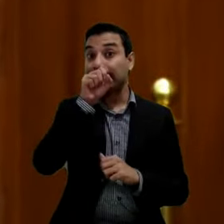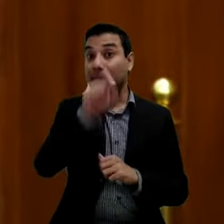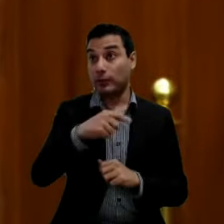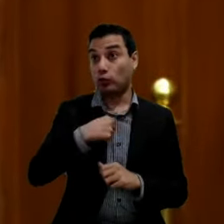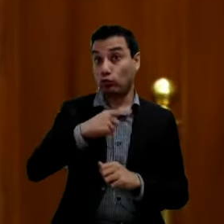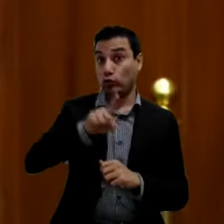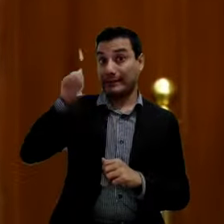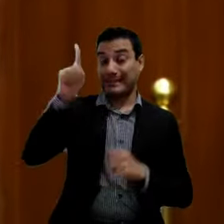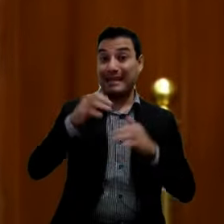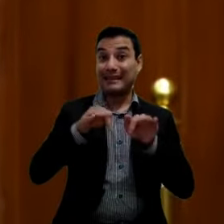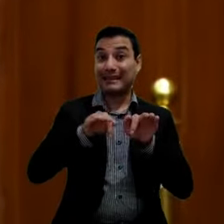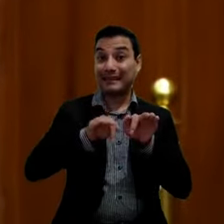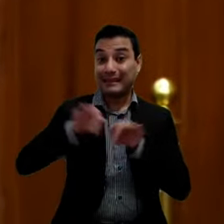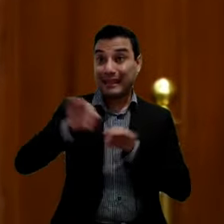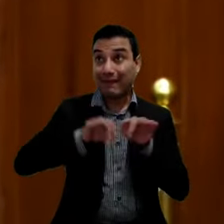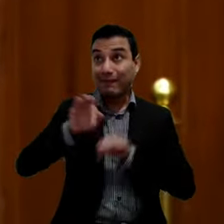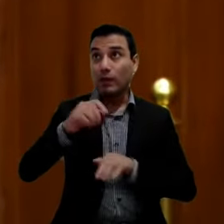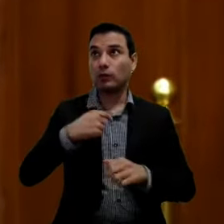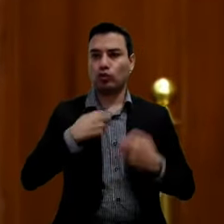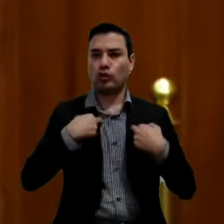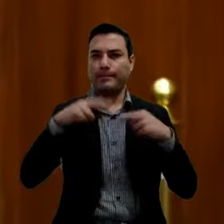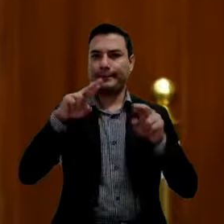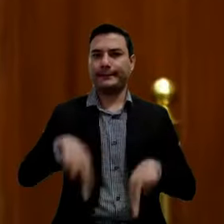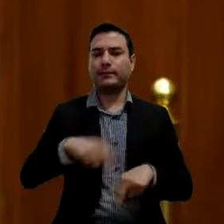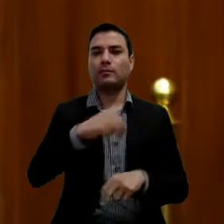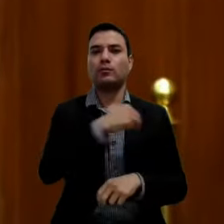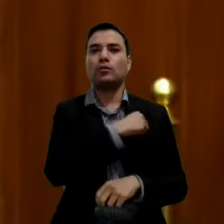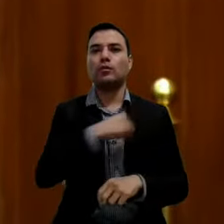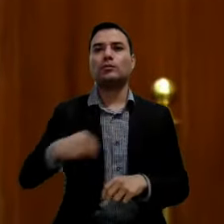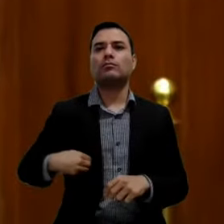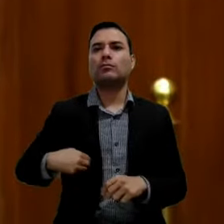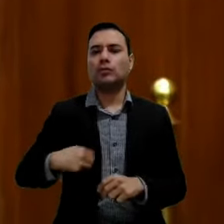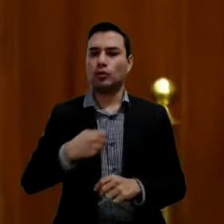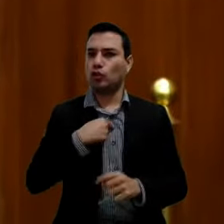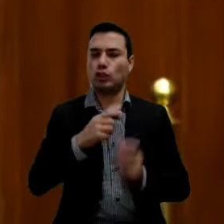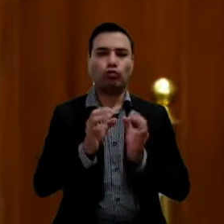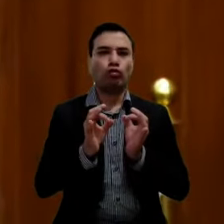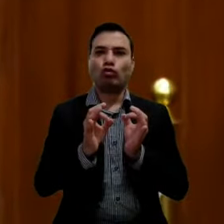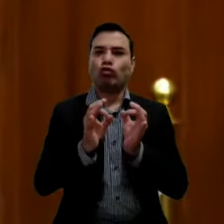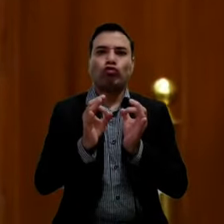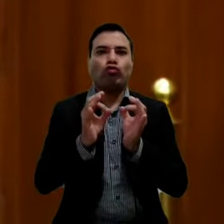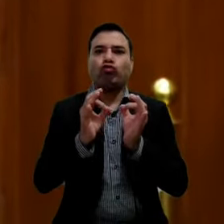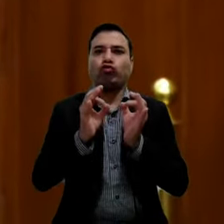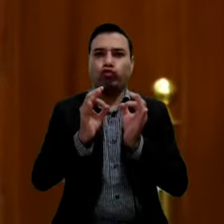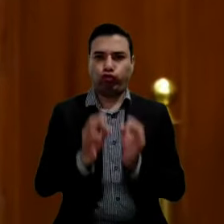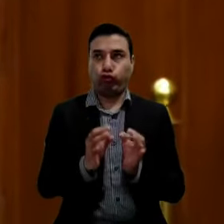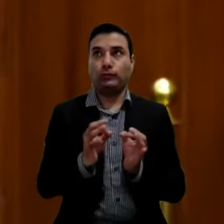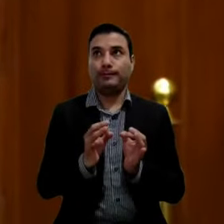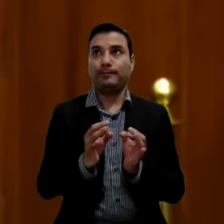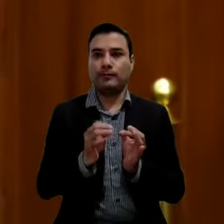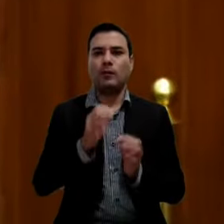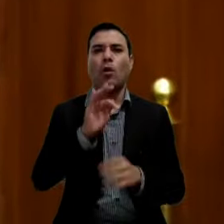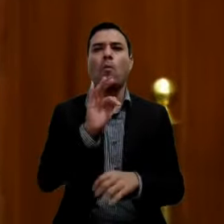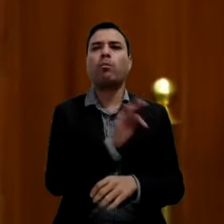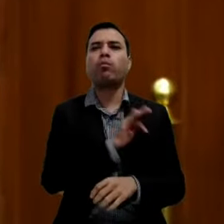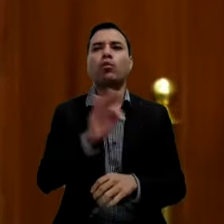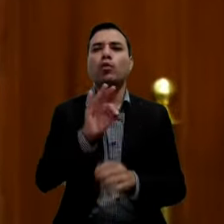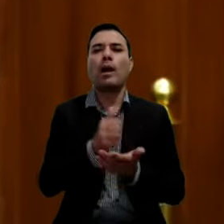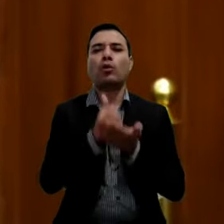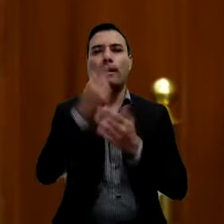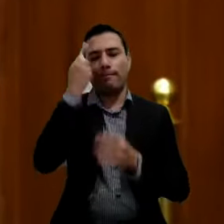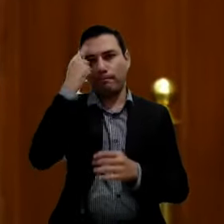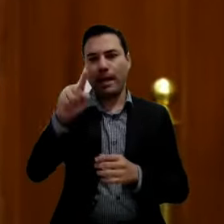representante del municipio, tendré la oportunidad de formar parte del crecimiento de la industria de la seguridad internacional